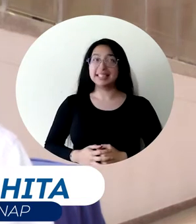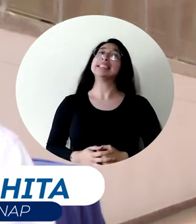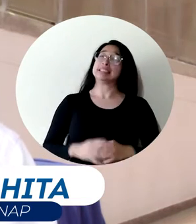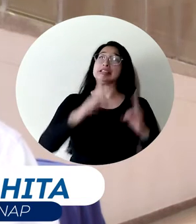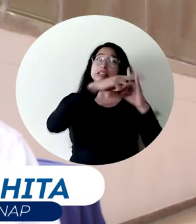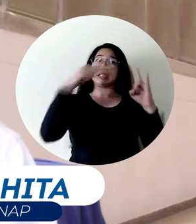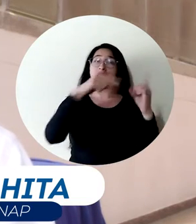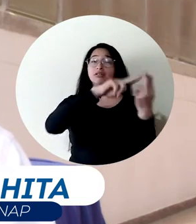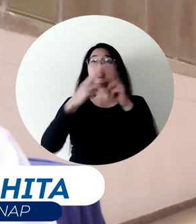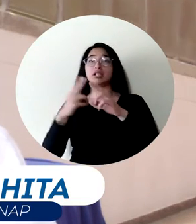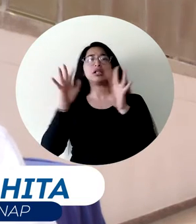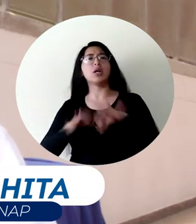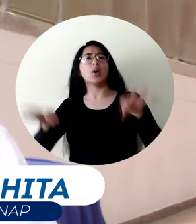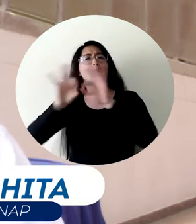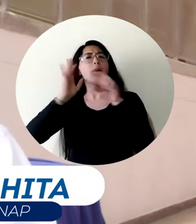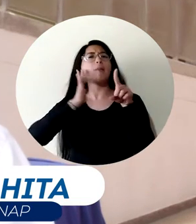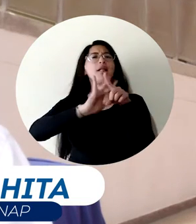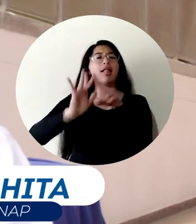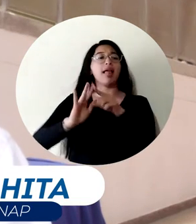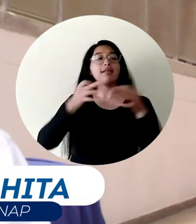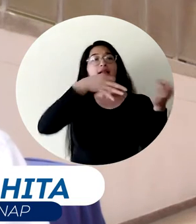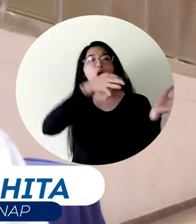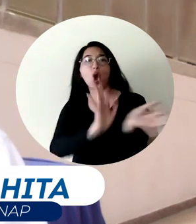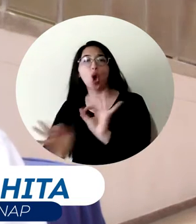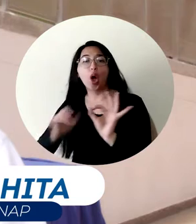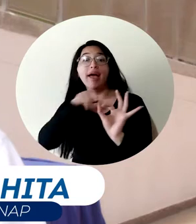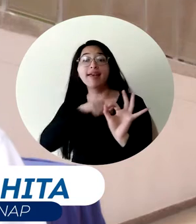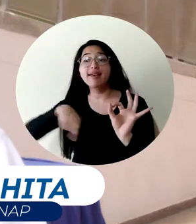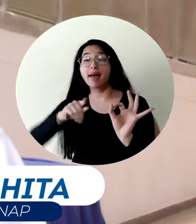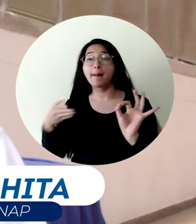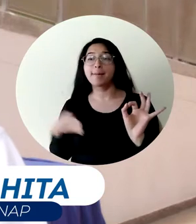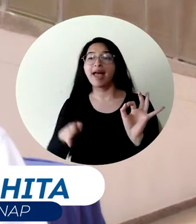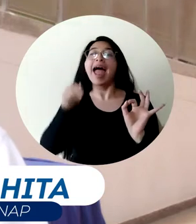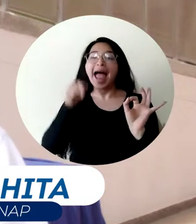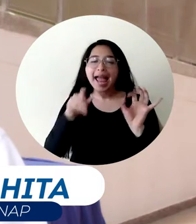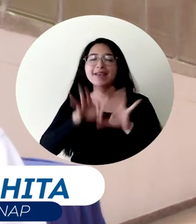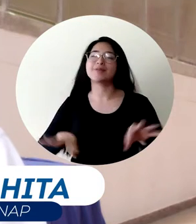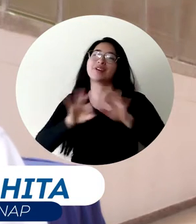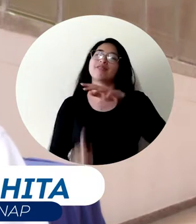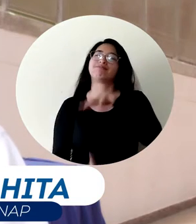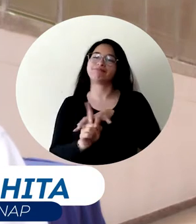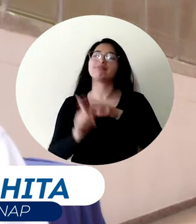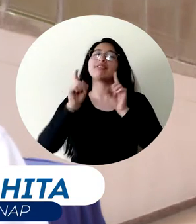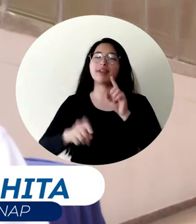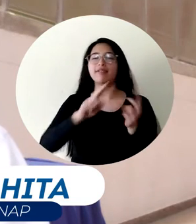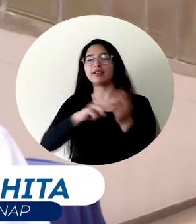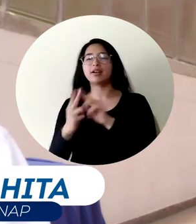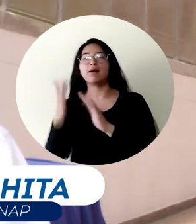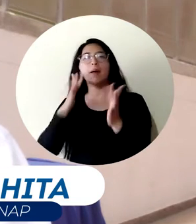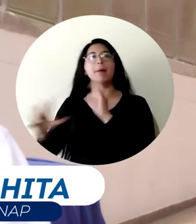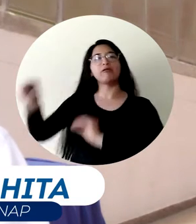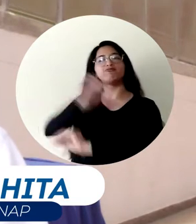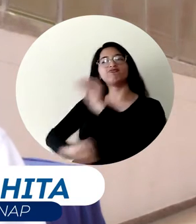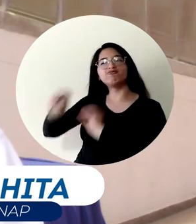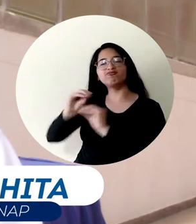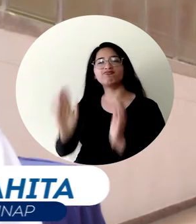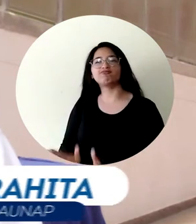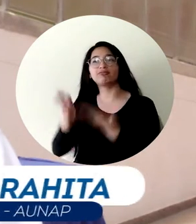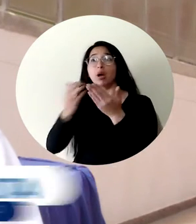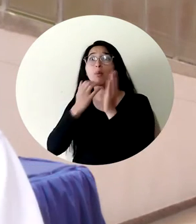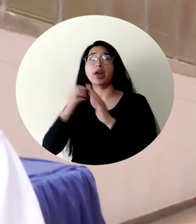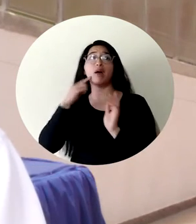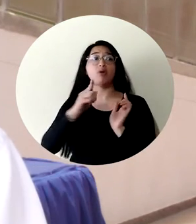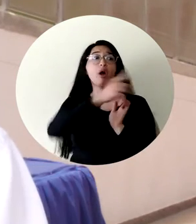la Z, ya que los procesos de ordenamiento pesqueros es realmente por donde debemos iniciar. Nosotros desde la capital, tomando